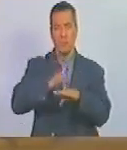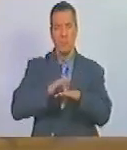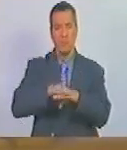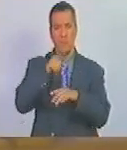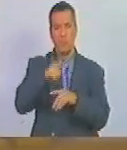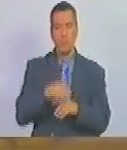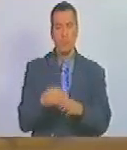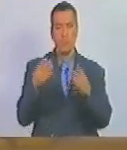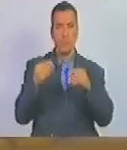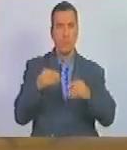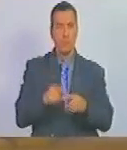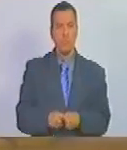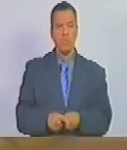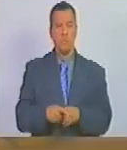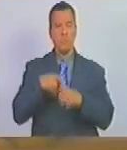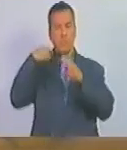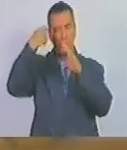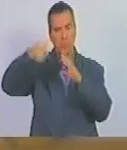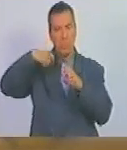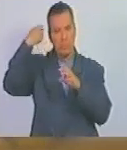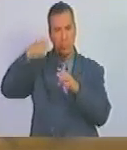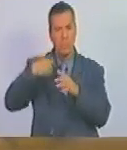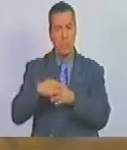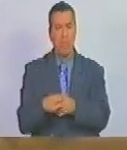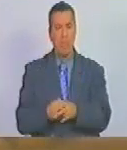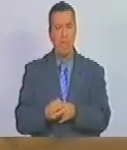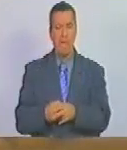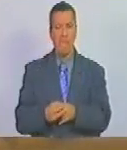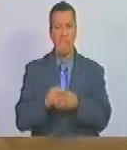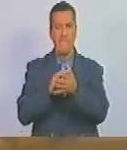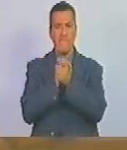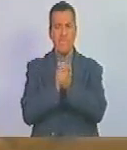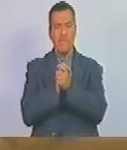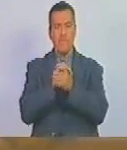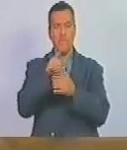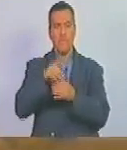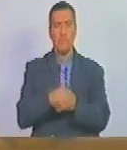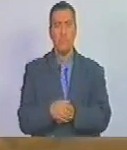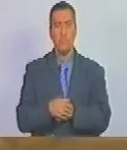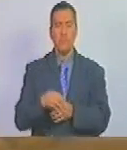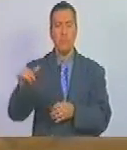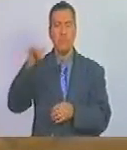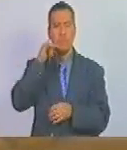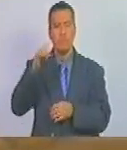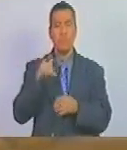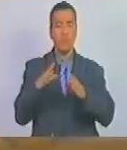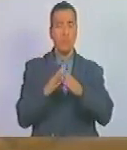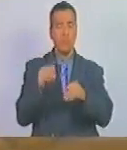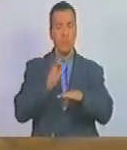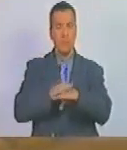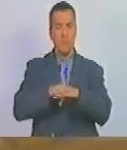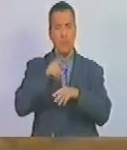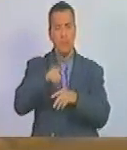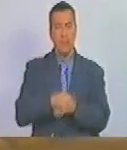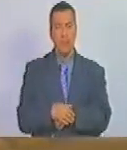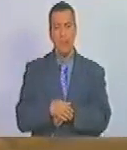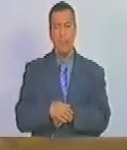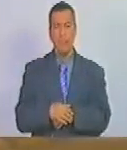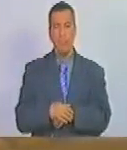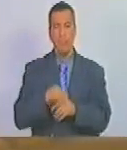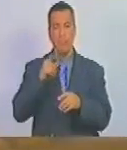decenas centenas de películas compatriotas para denunciar el holocausto el